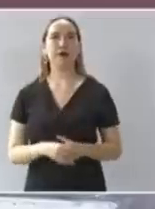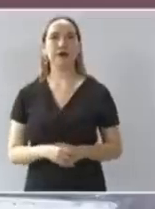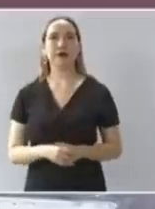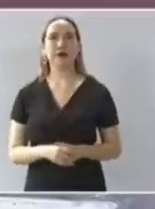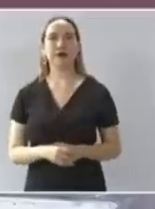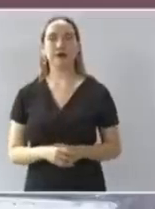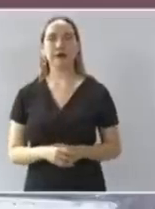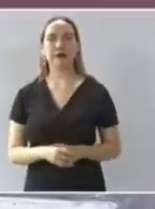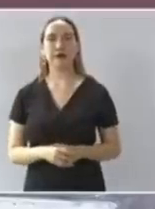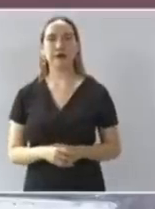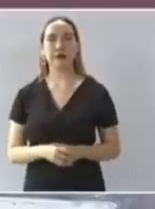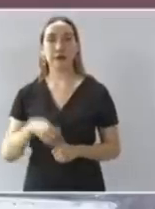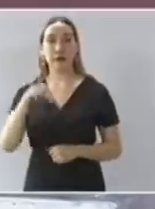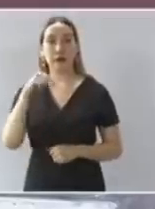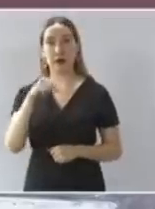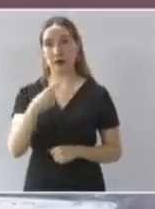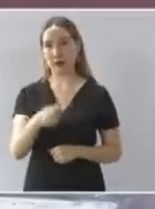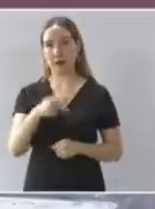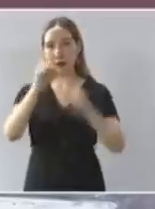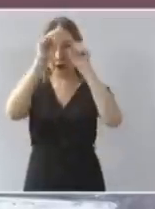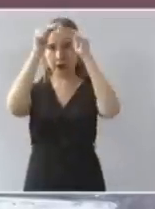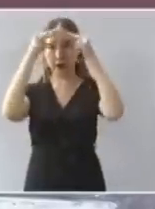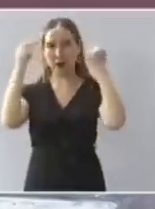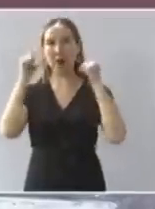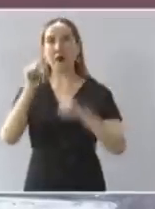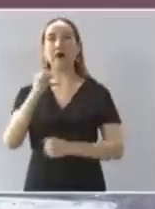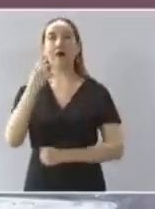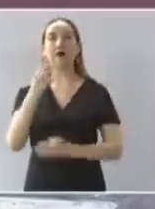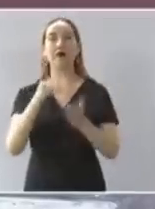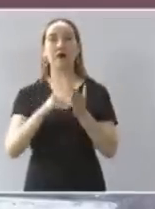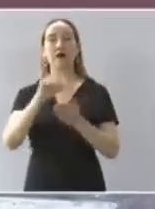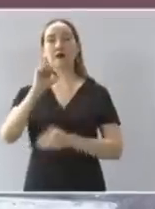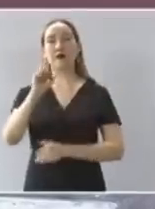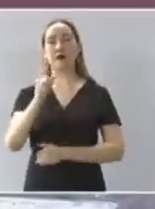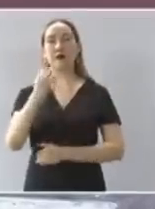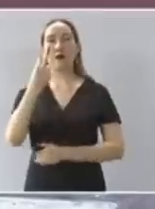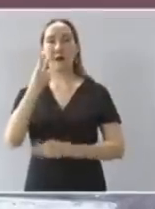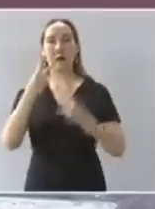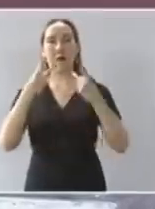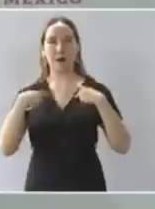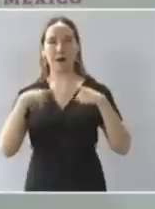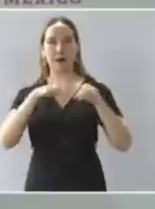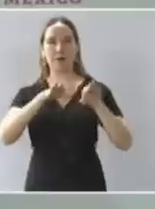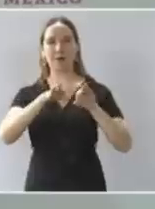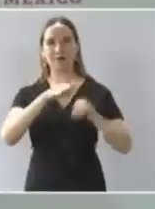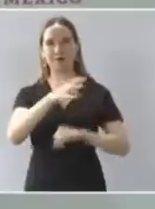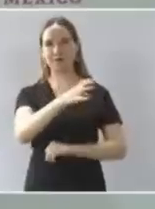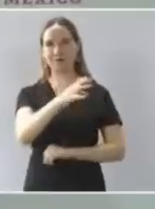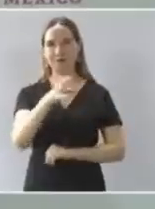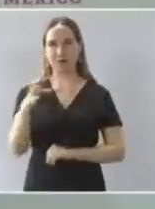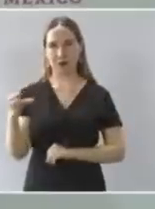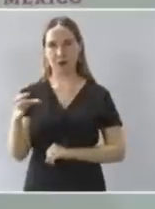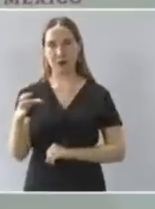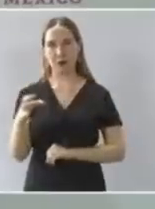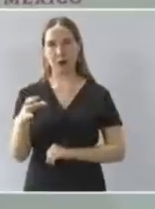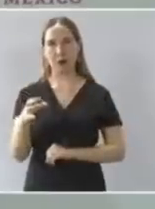la huasteca son 23.062 productores pequeños